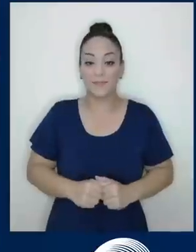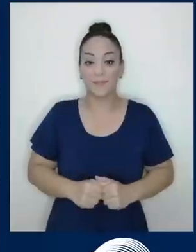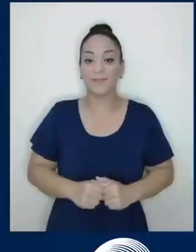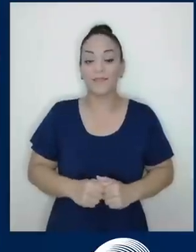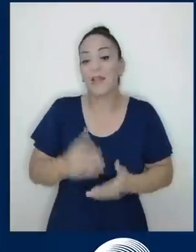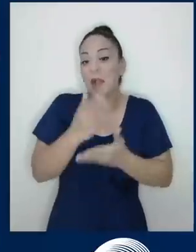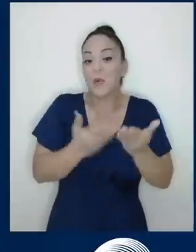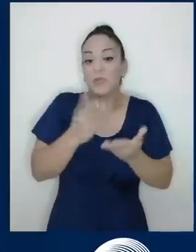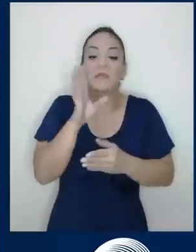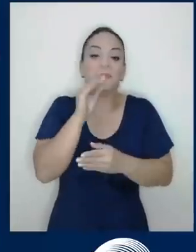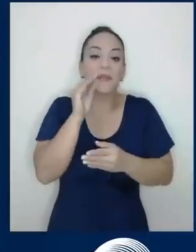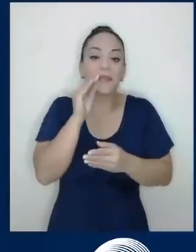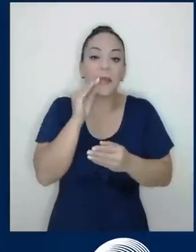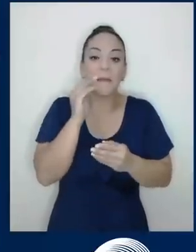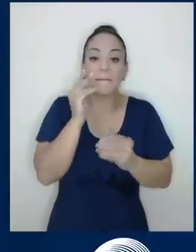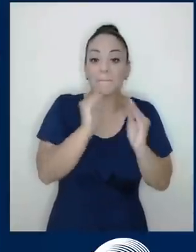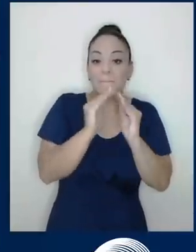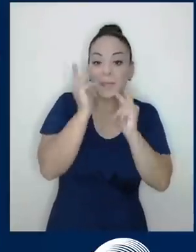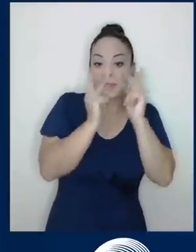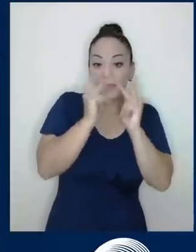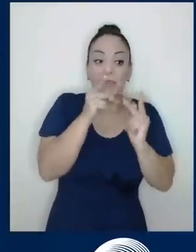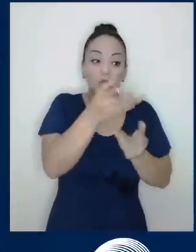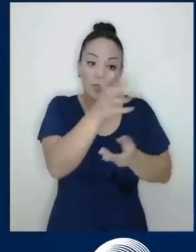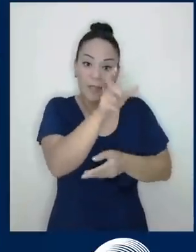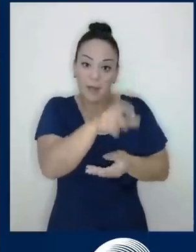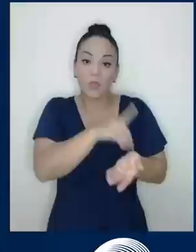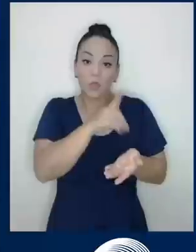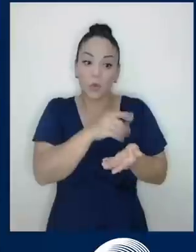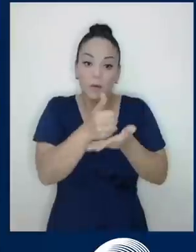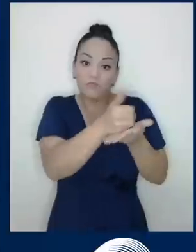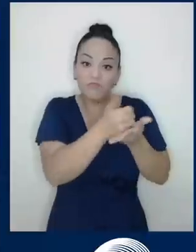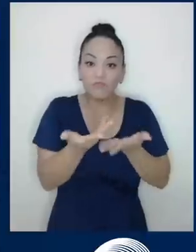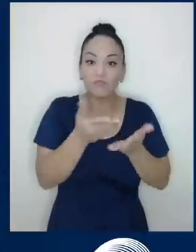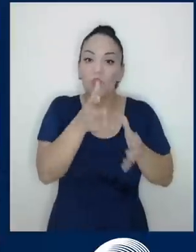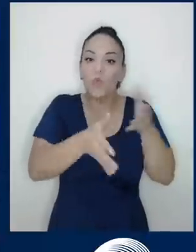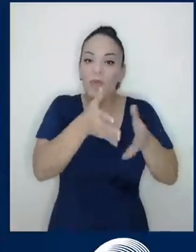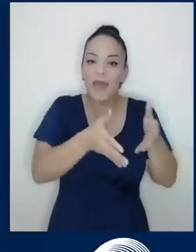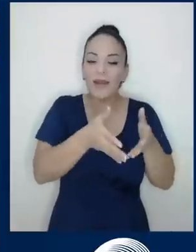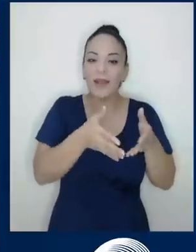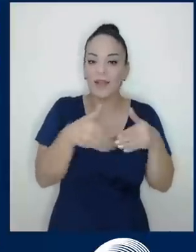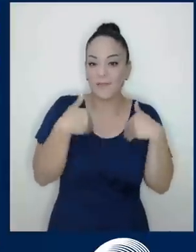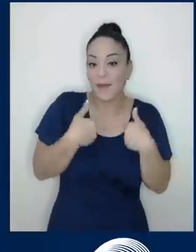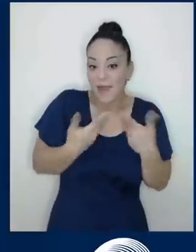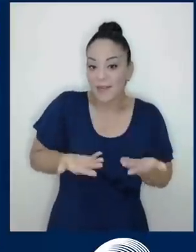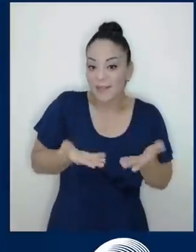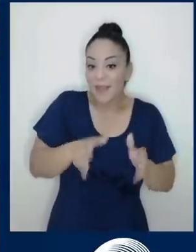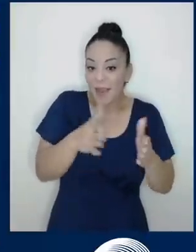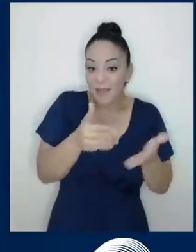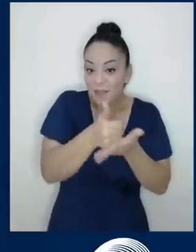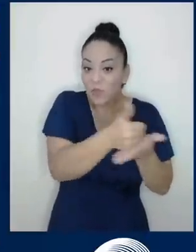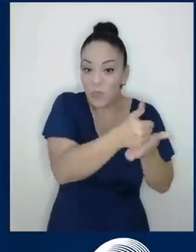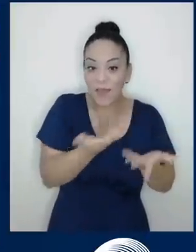veterinaria para cuidar a los animales de la calle. Bueno, ahí hay un propósito, aquí hay otro